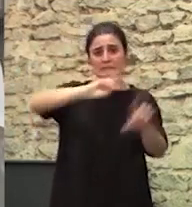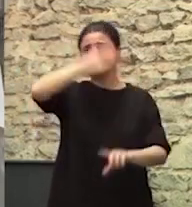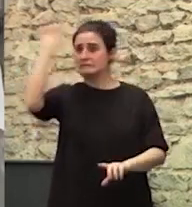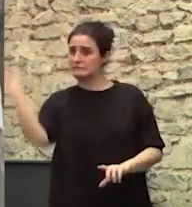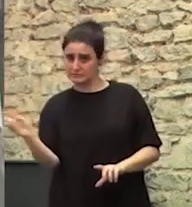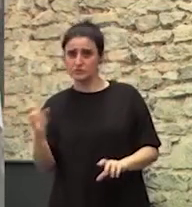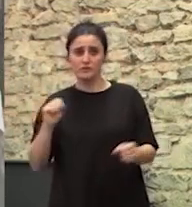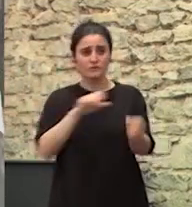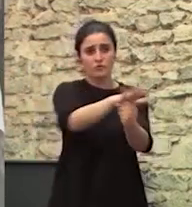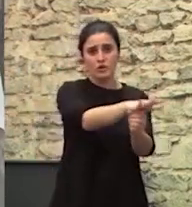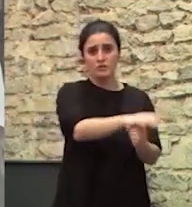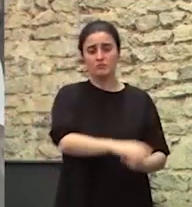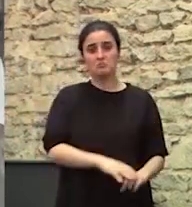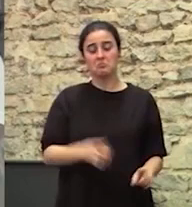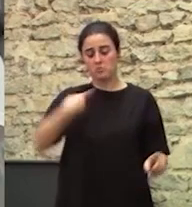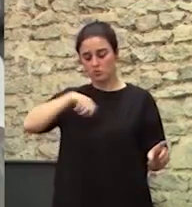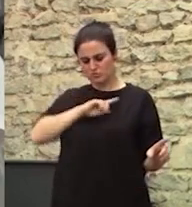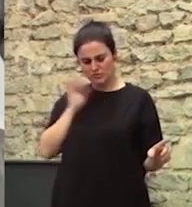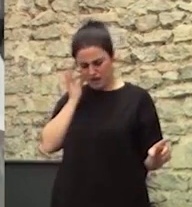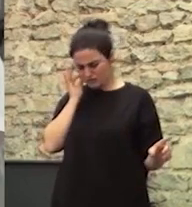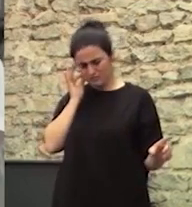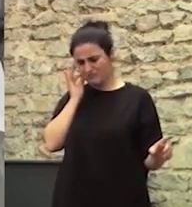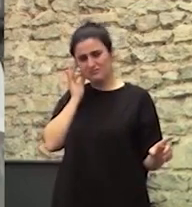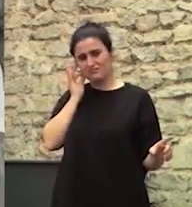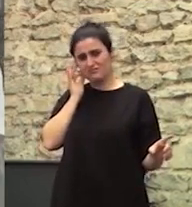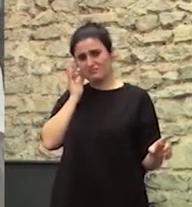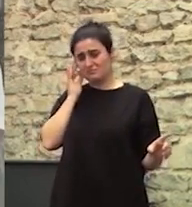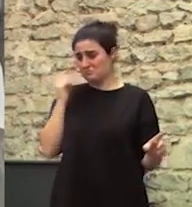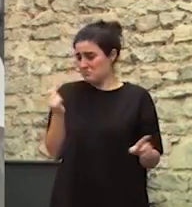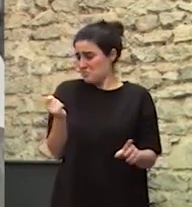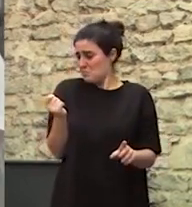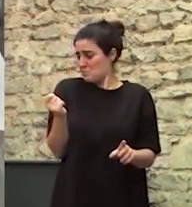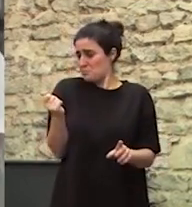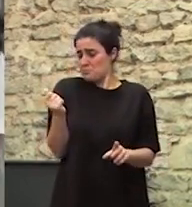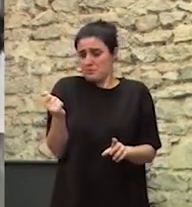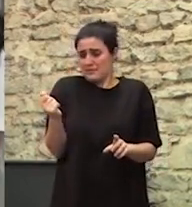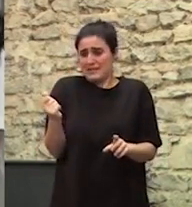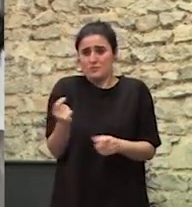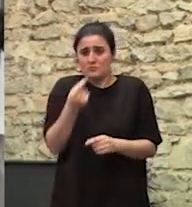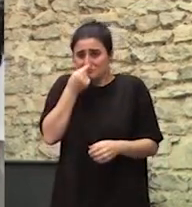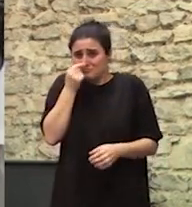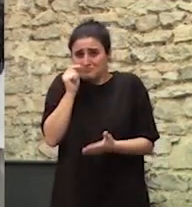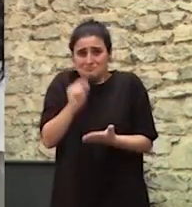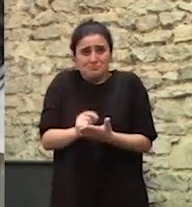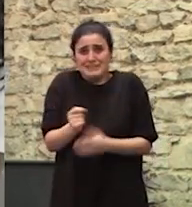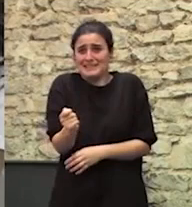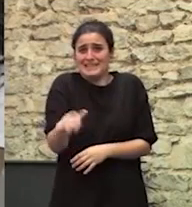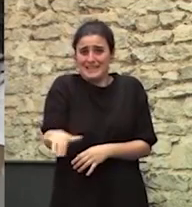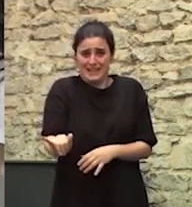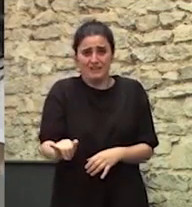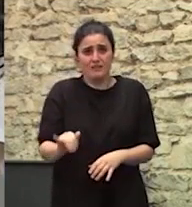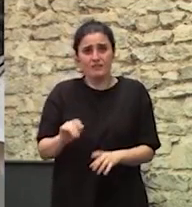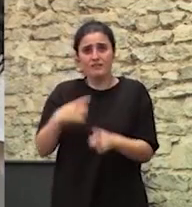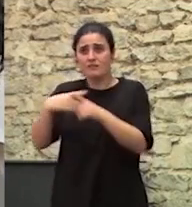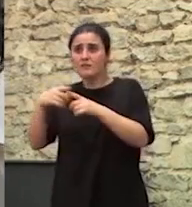etc. A nosotras Aún no nos ha llegado ni un atisbo Ni un atisbo De esos privilegios